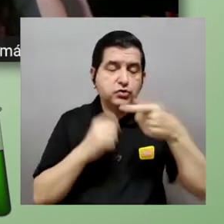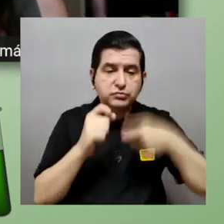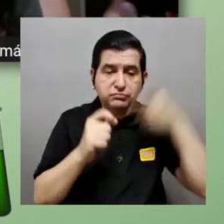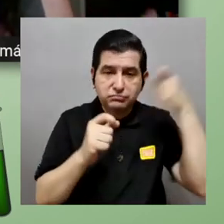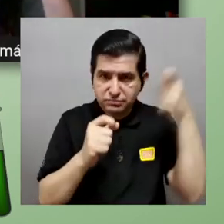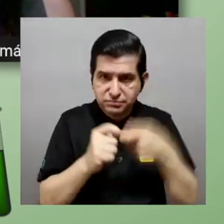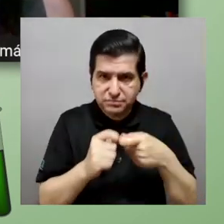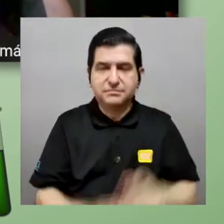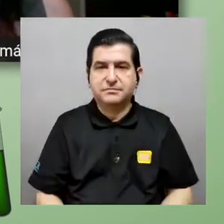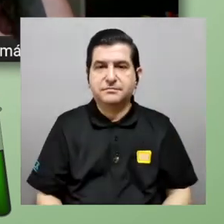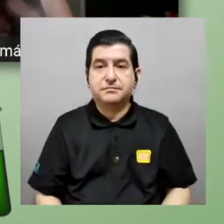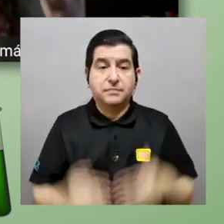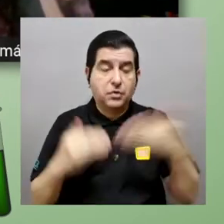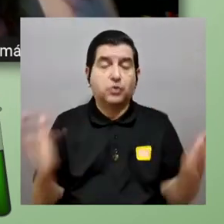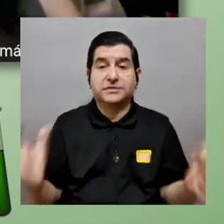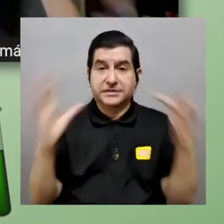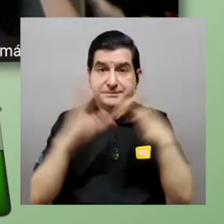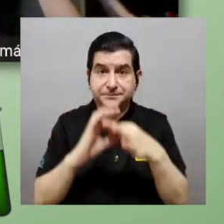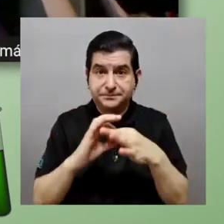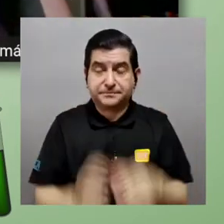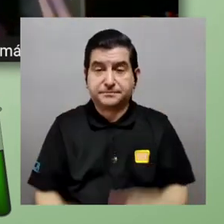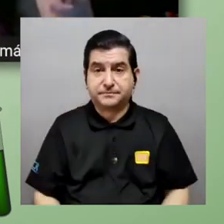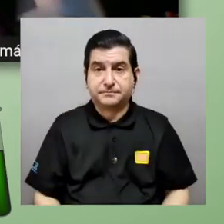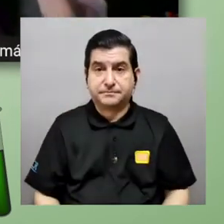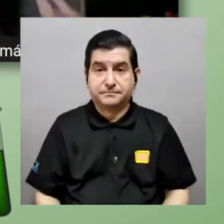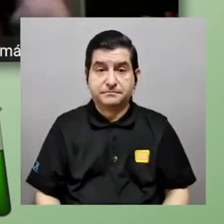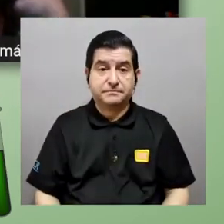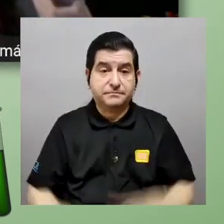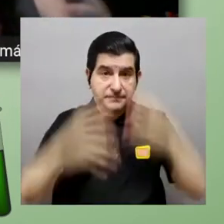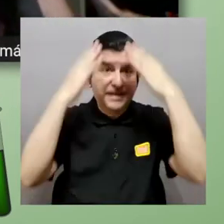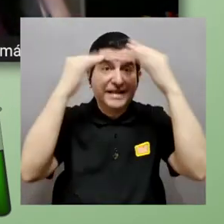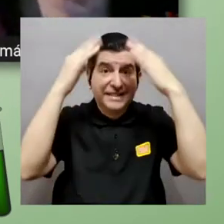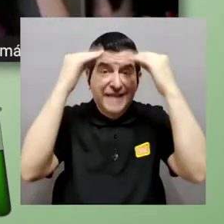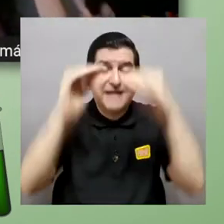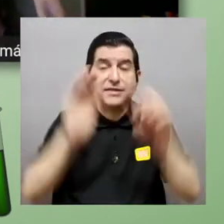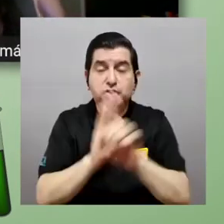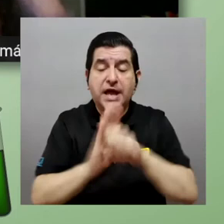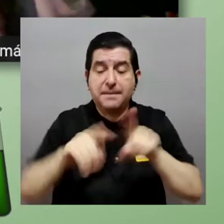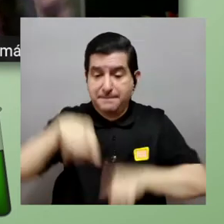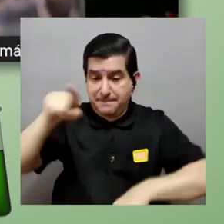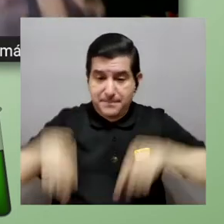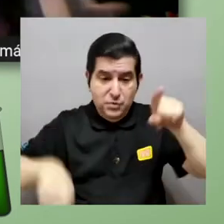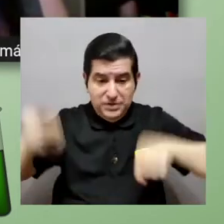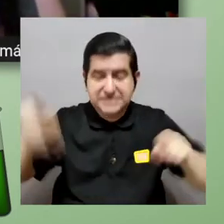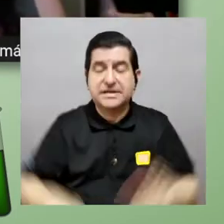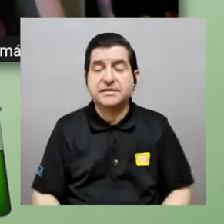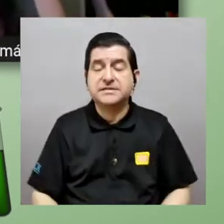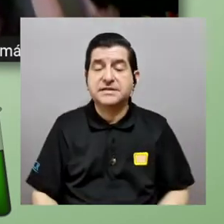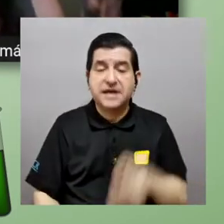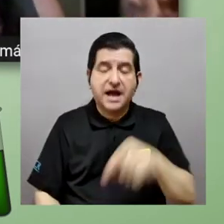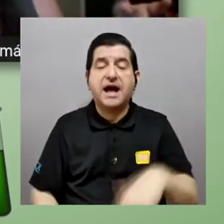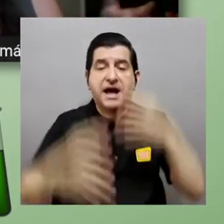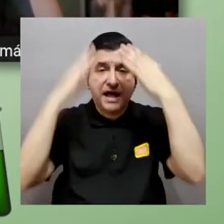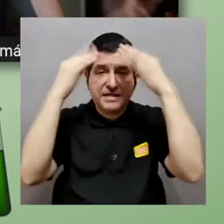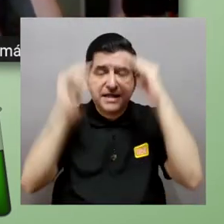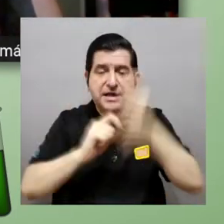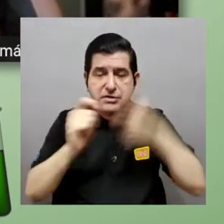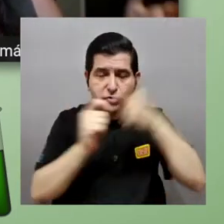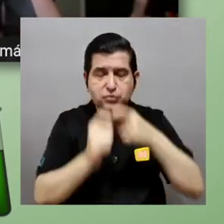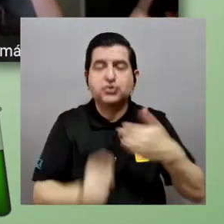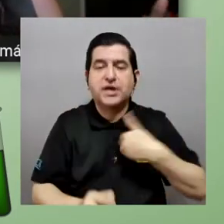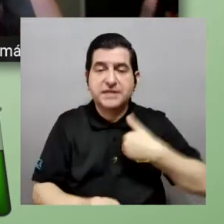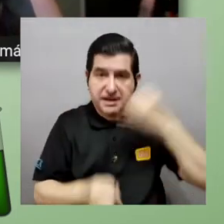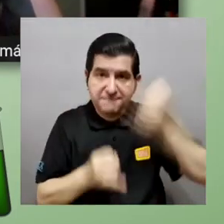trabajando con cosas concretas y con cosas relacionadas a cosas digamos a datos por ejemplo en estadística un conjunto de datos concretos pues son